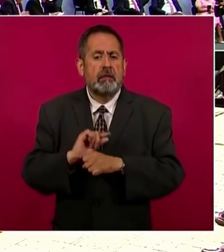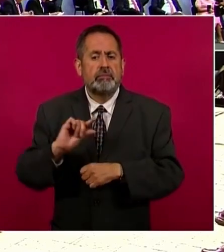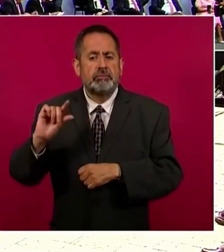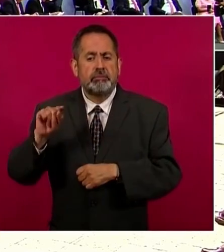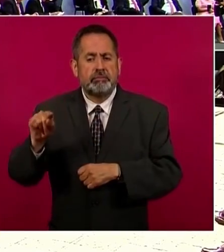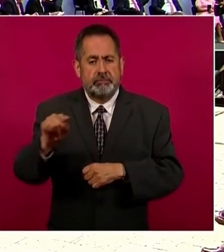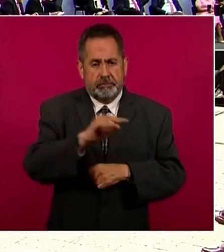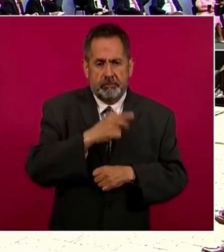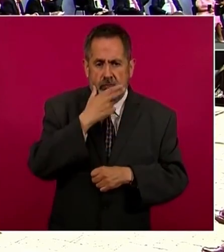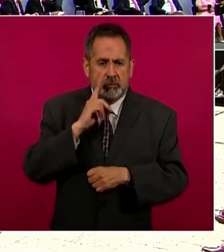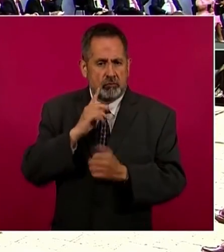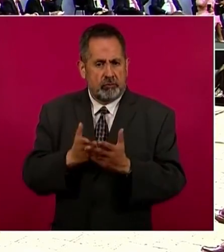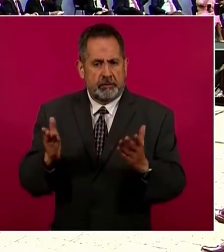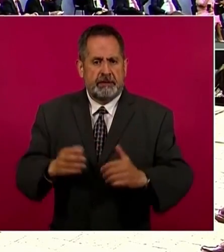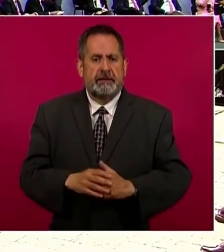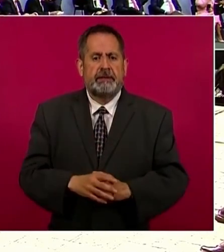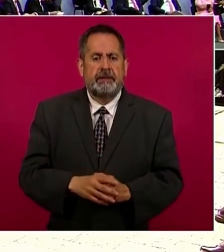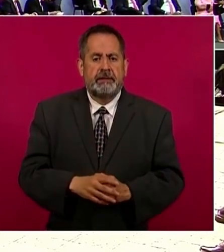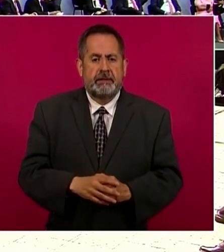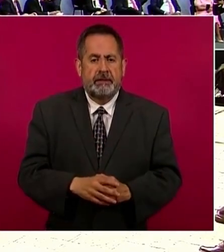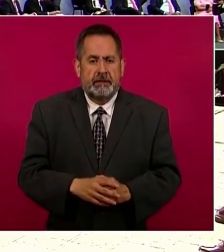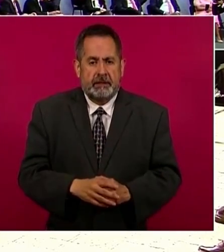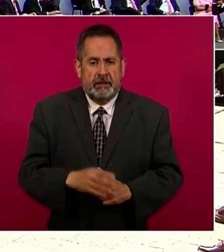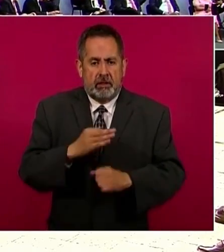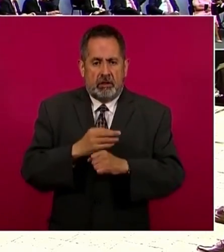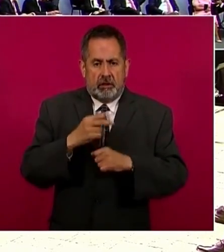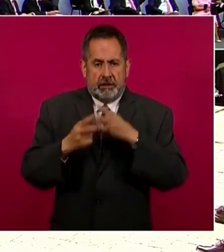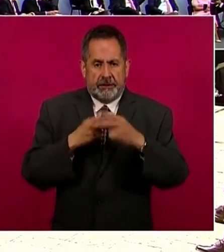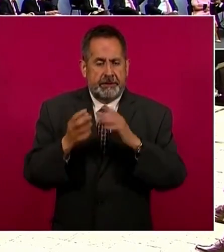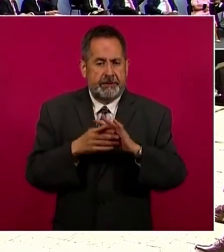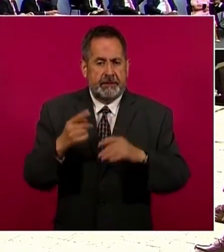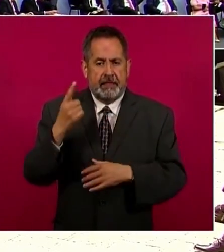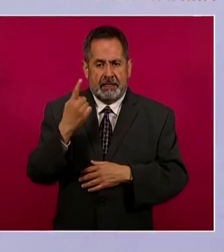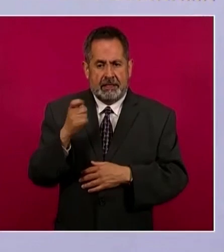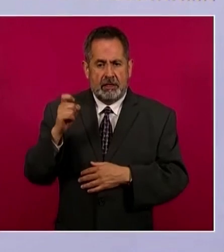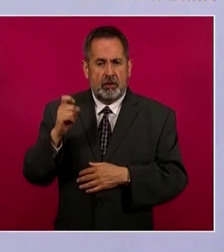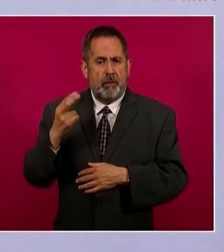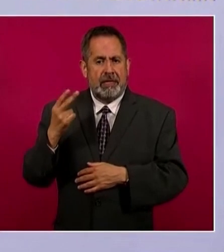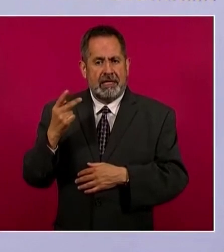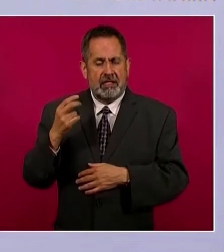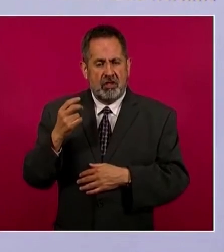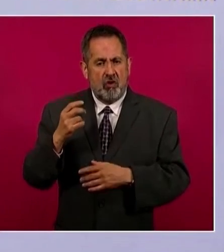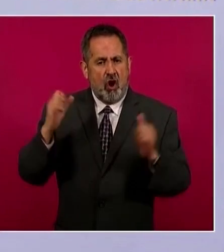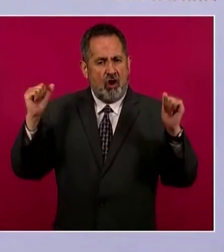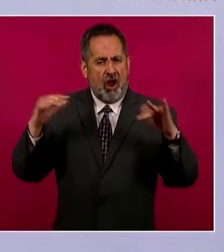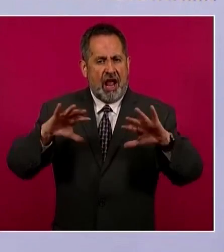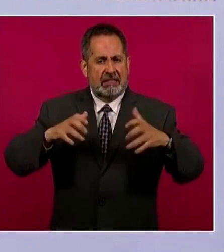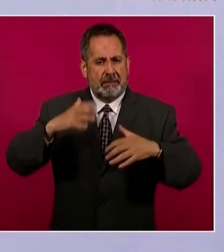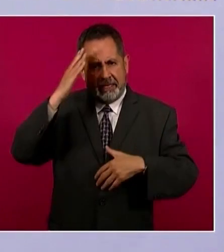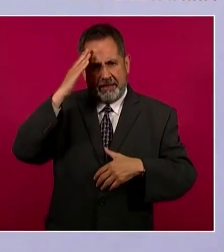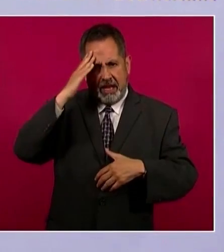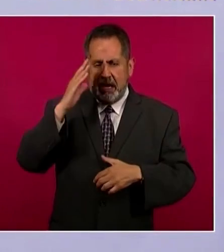señoras y señores. Me dirijo en esta 125 Honorable Asamblea General